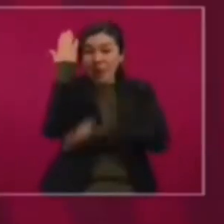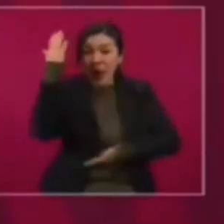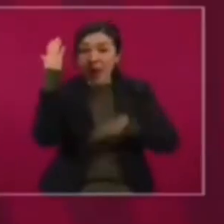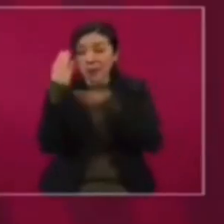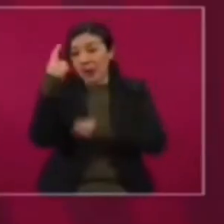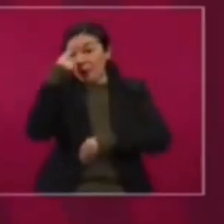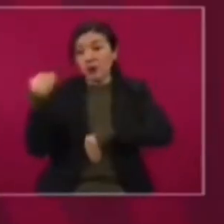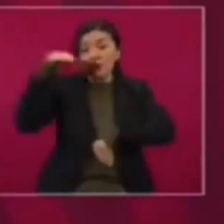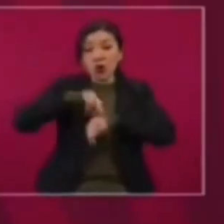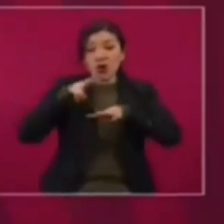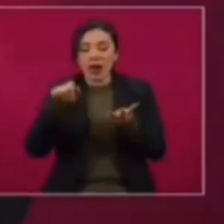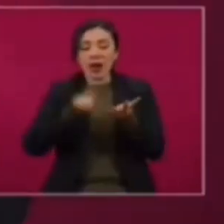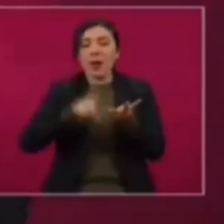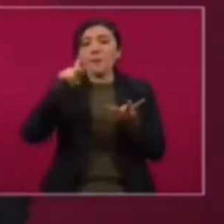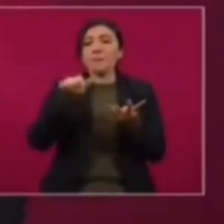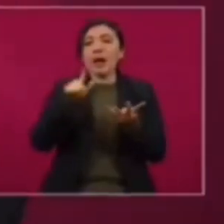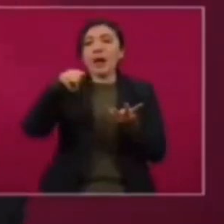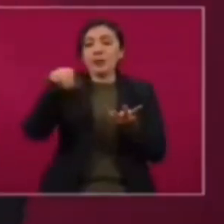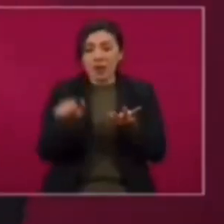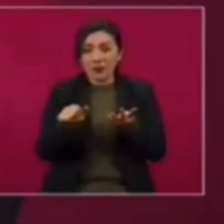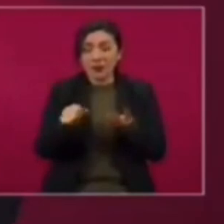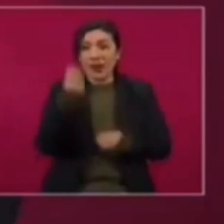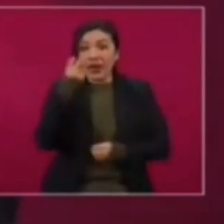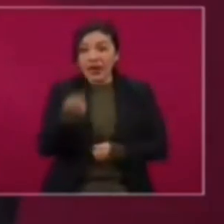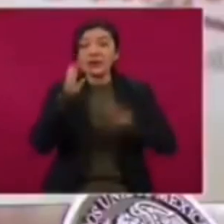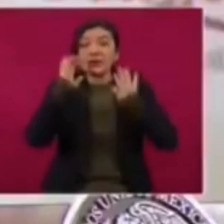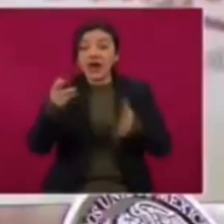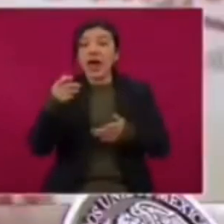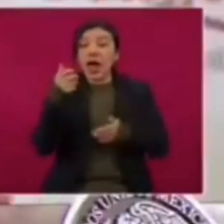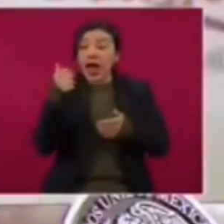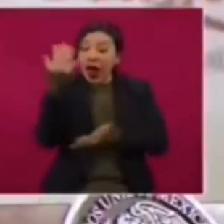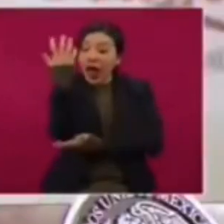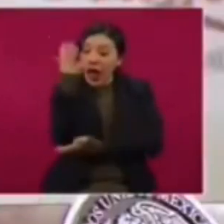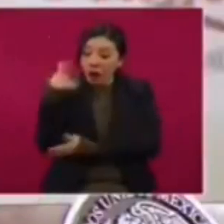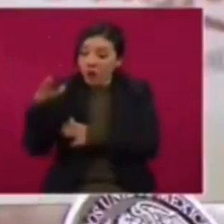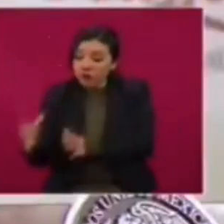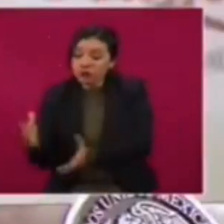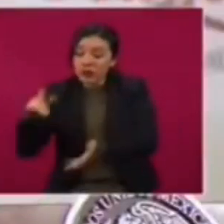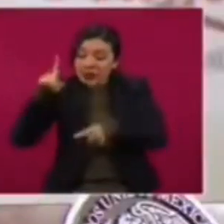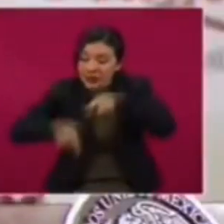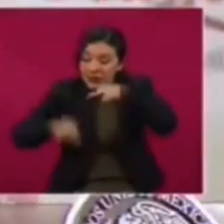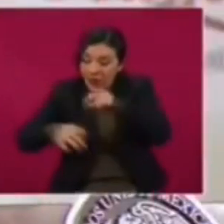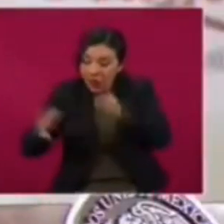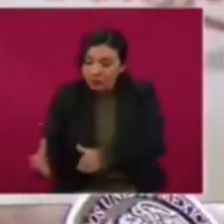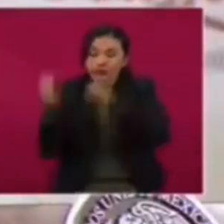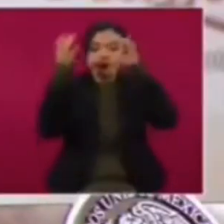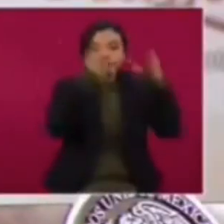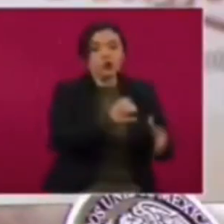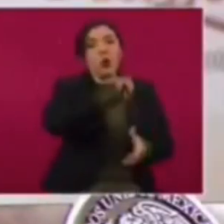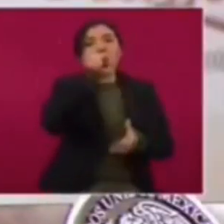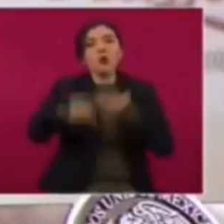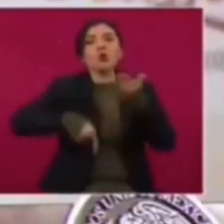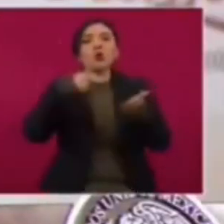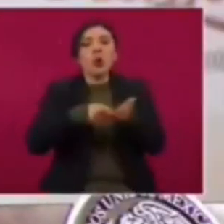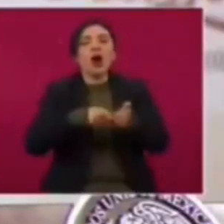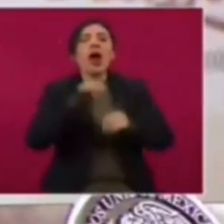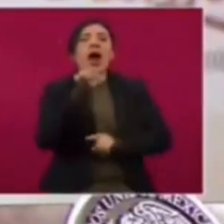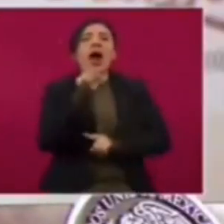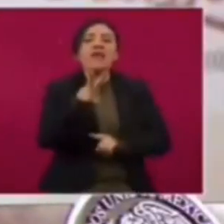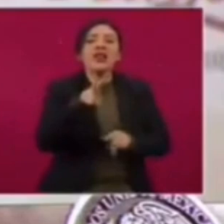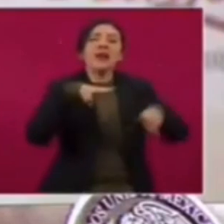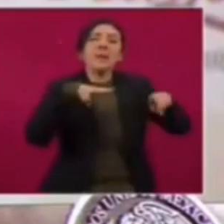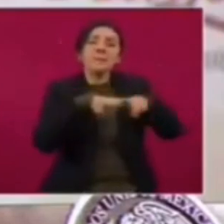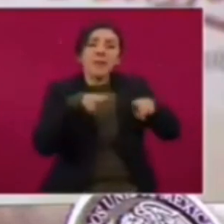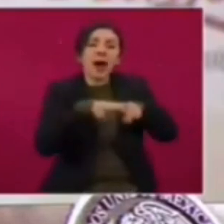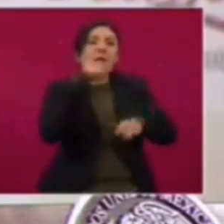De acuerdo con la plataforma de transparencia Quienesquien.wiki, bajo el mandato de Enrique Peña Nieto de 2015